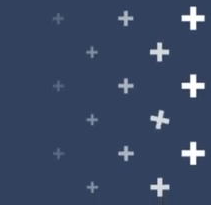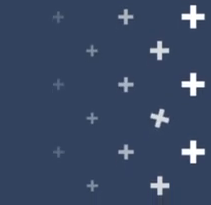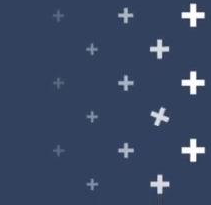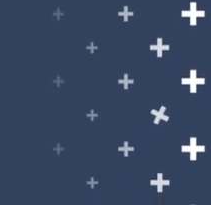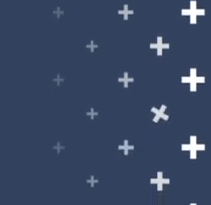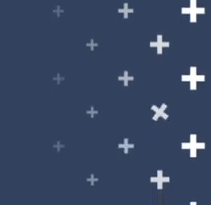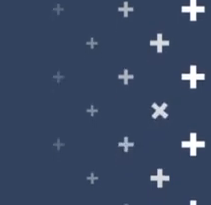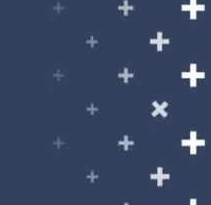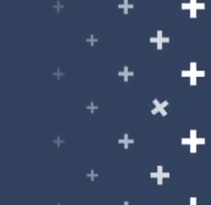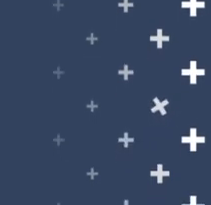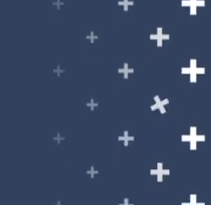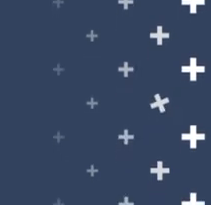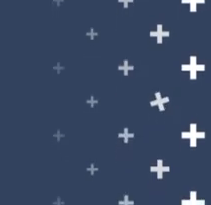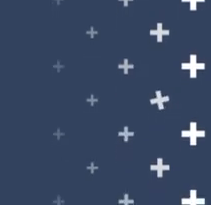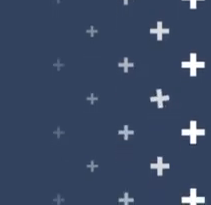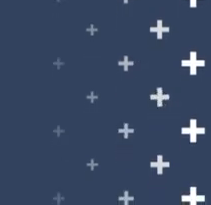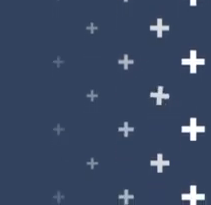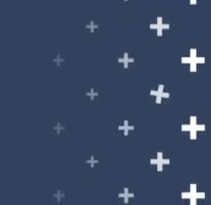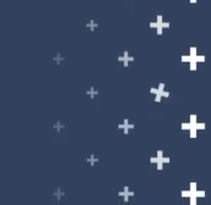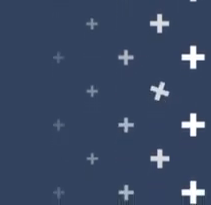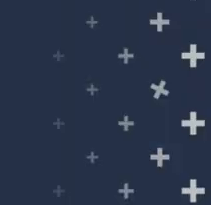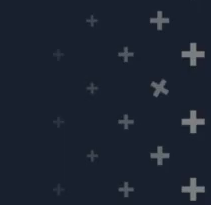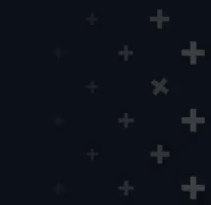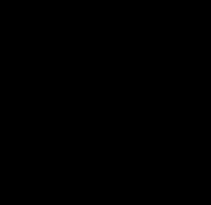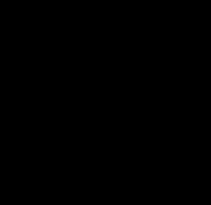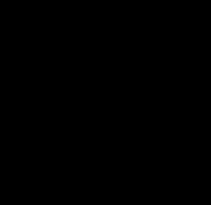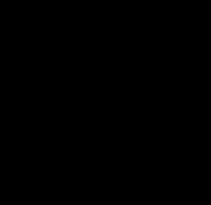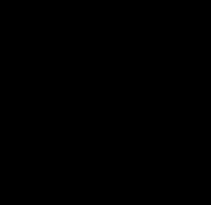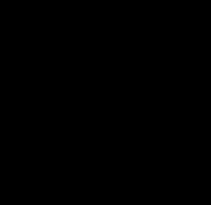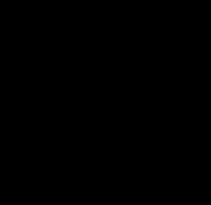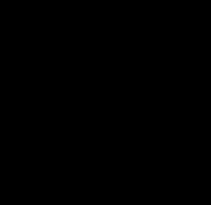¡Gracias! CC por Antarctica Films Argentina